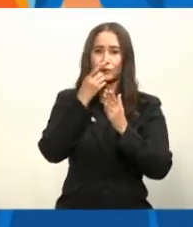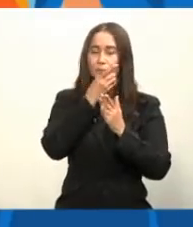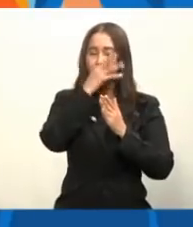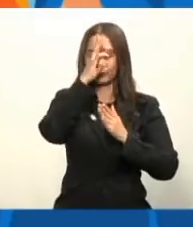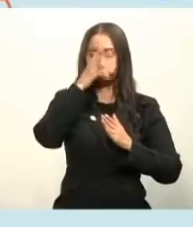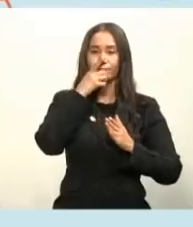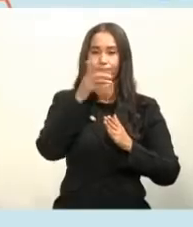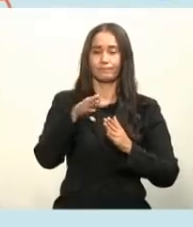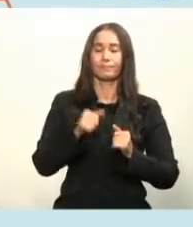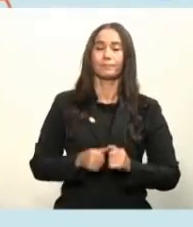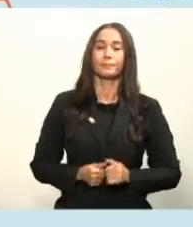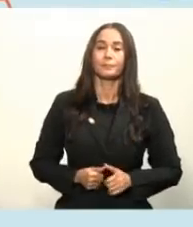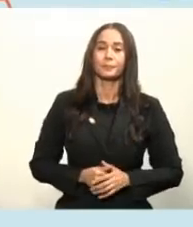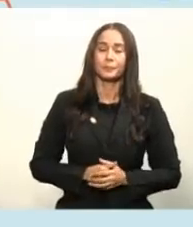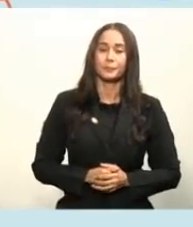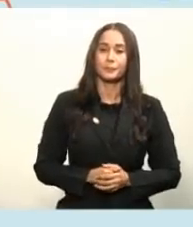general.